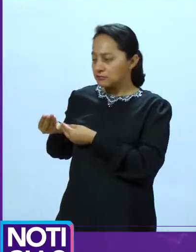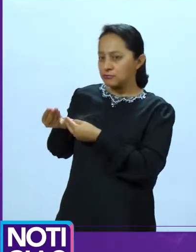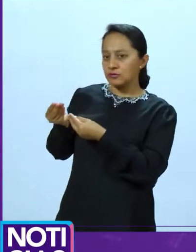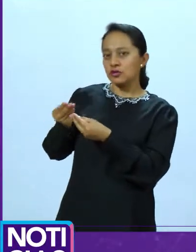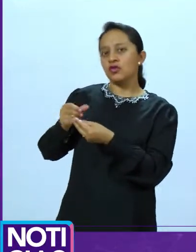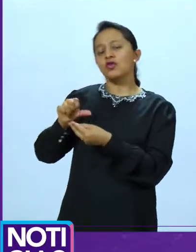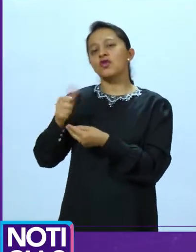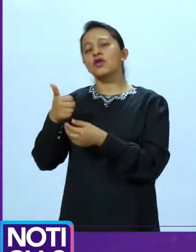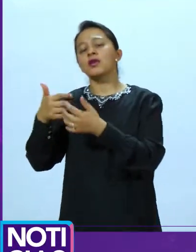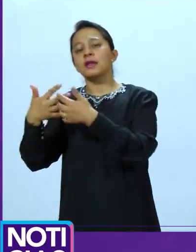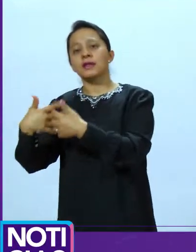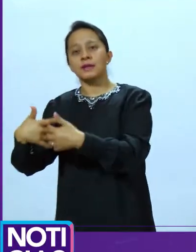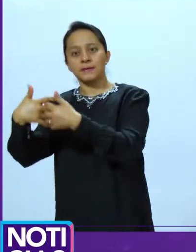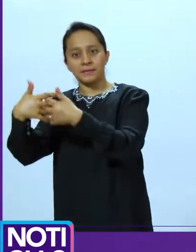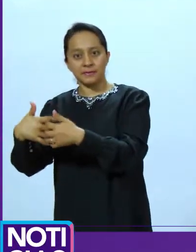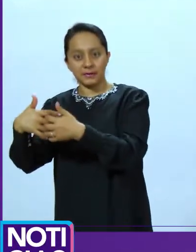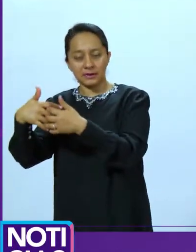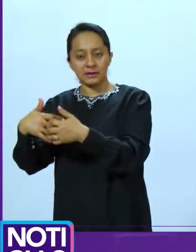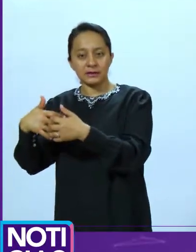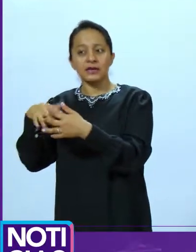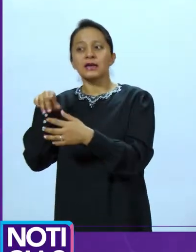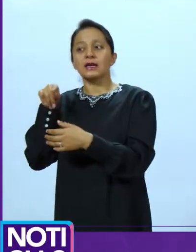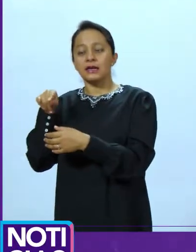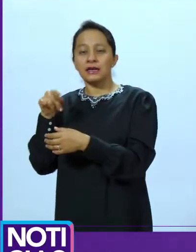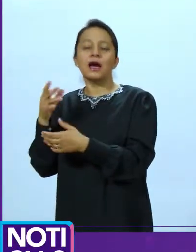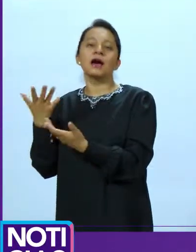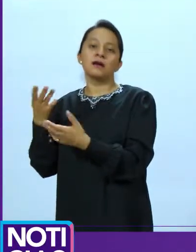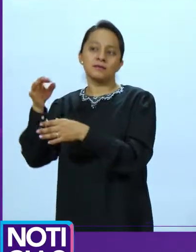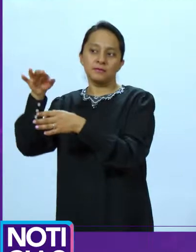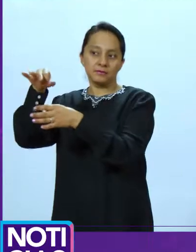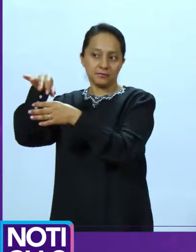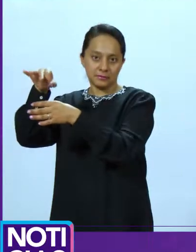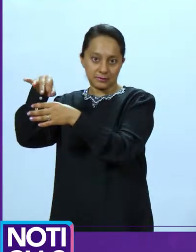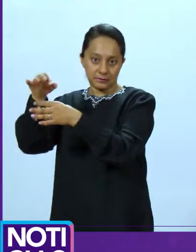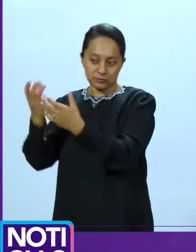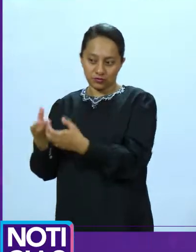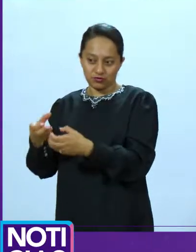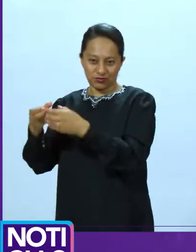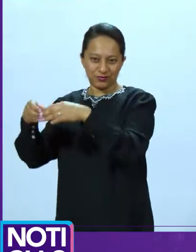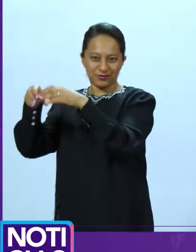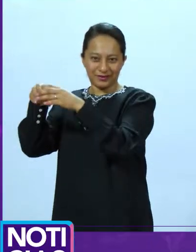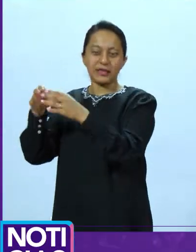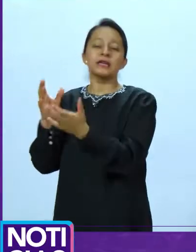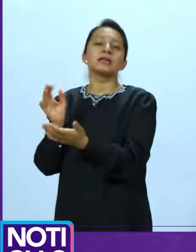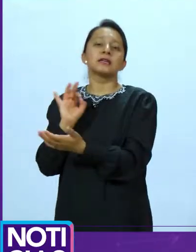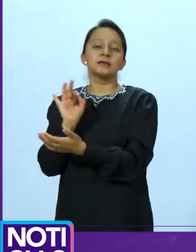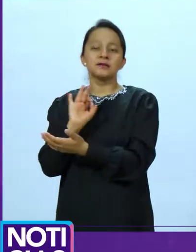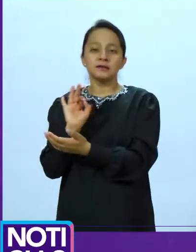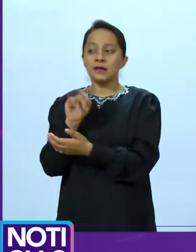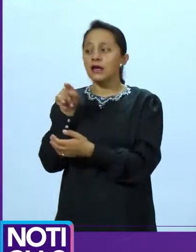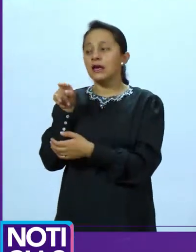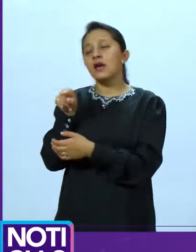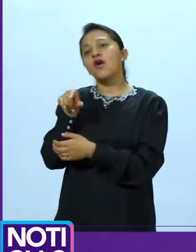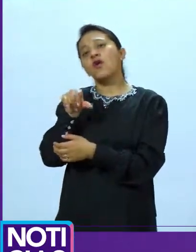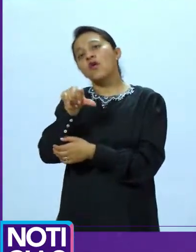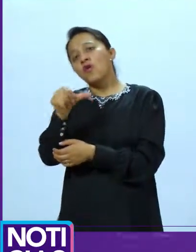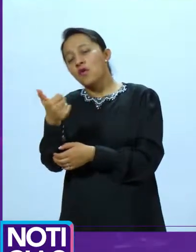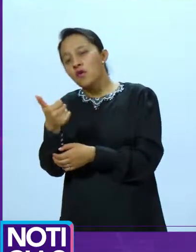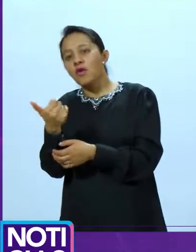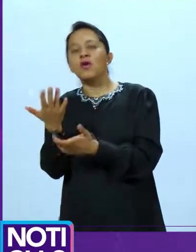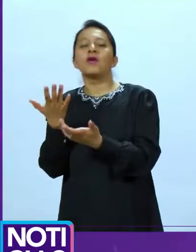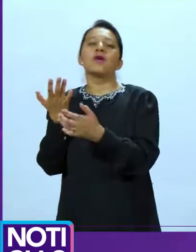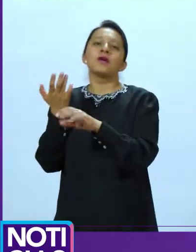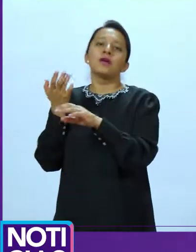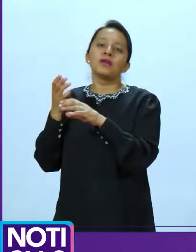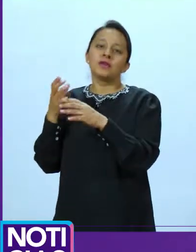dejado con otra empresa que iba a implementar este servicio y que ya que esto se solucione, se podría considerar la participación de otra persona.